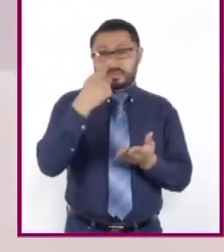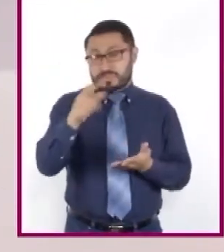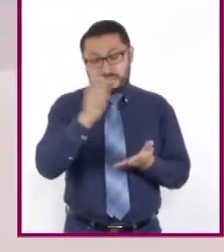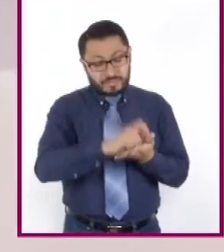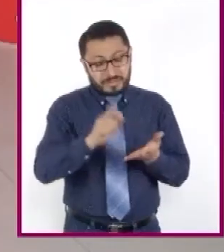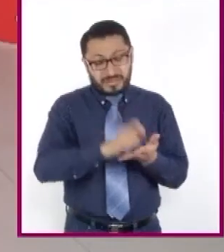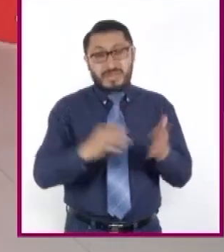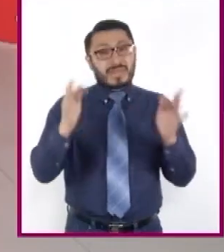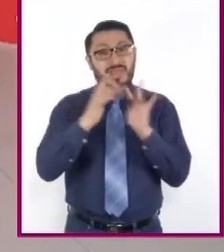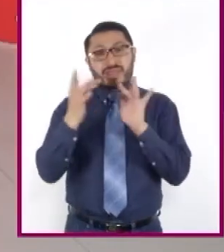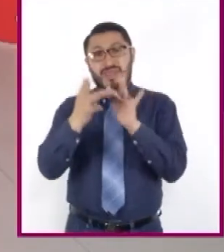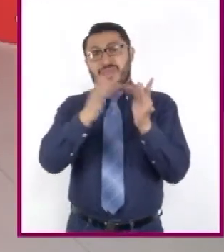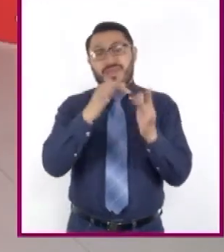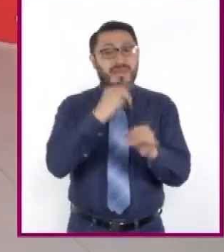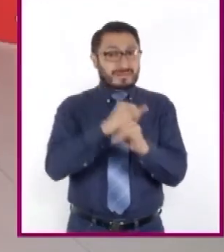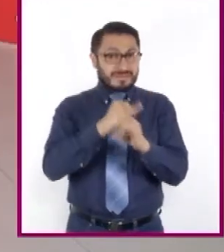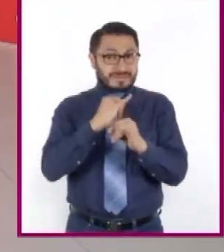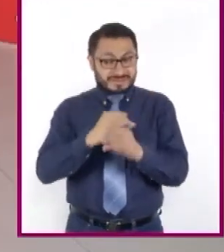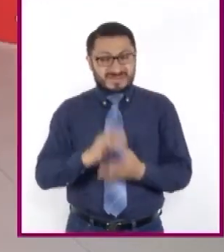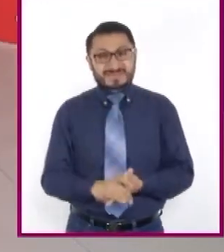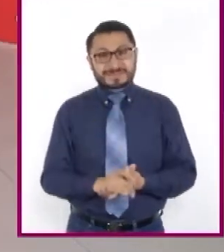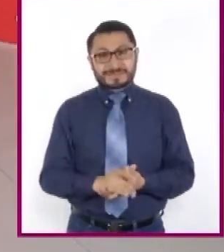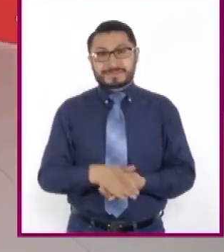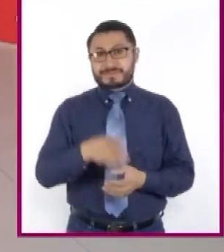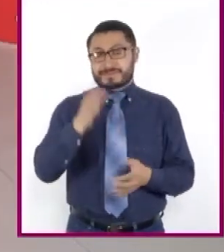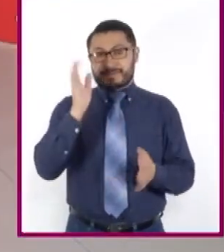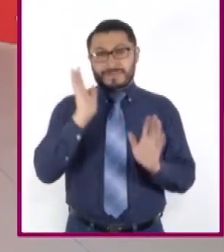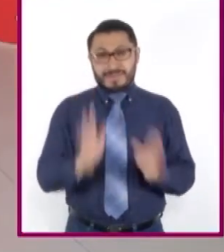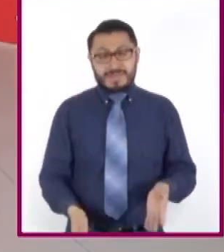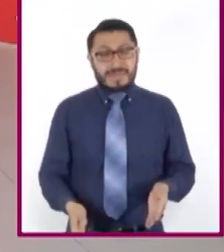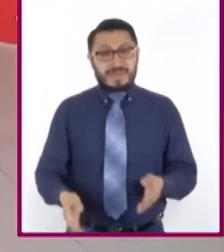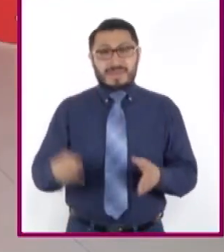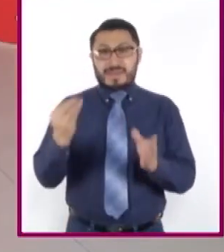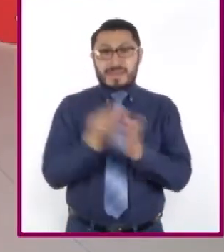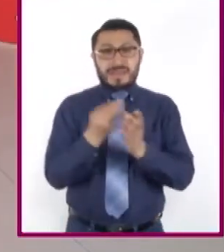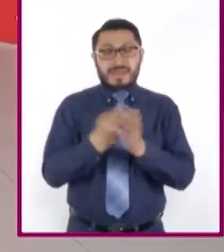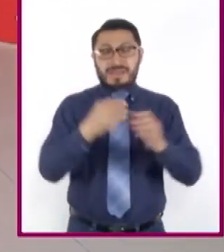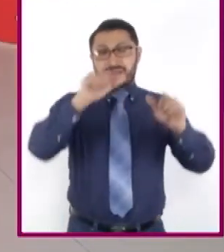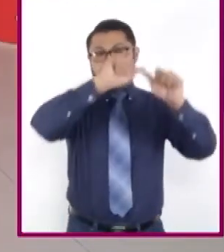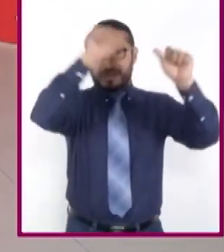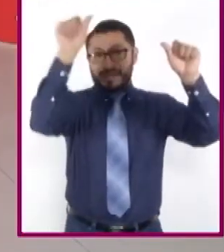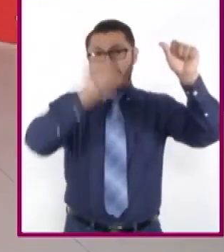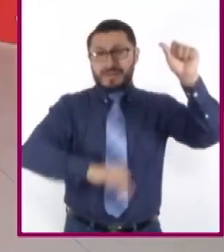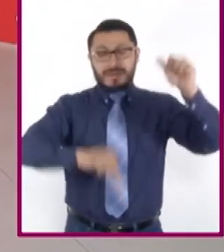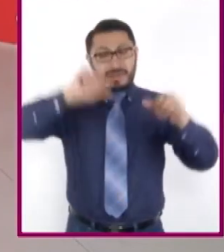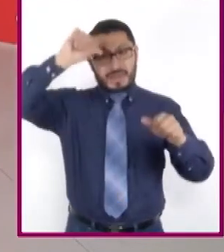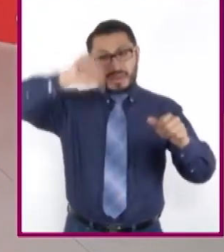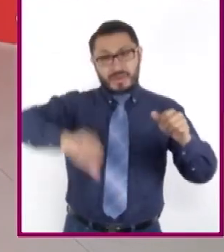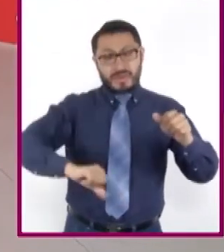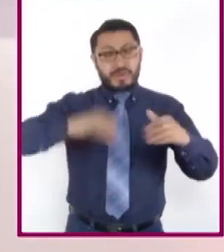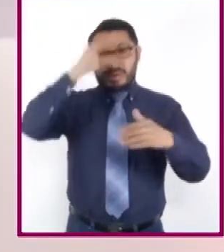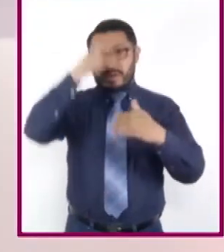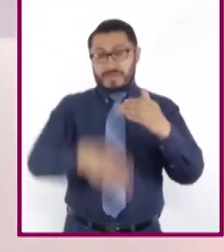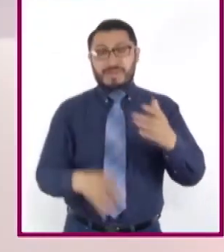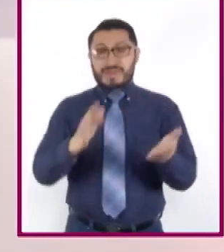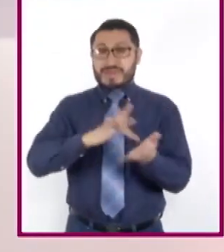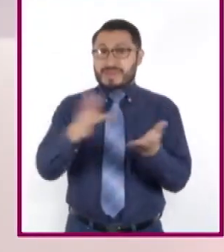sociales. Hemos llegado al final de nuestra sesión de Artes del Día de Hoy. Agradecemos su atención.